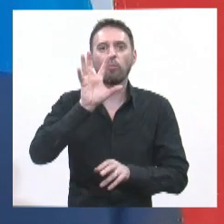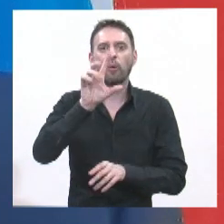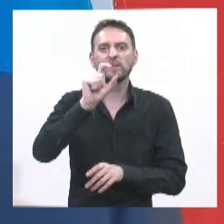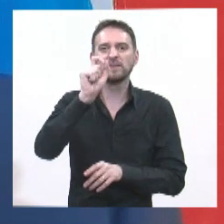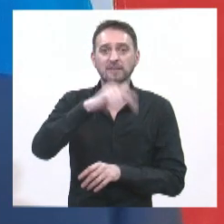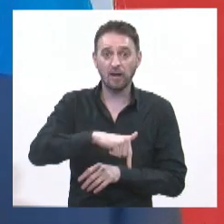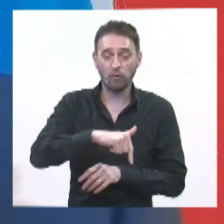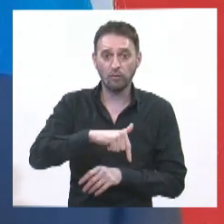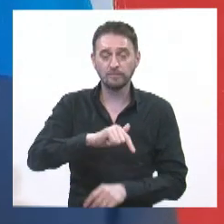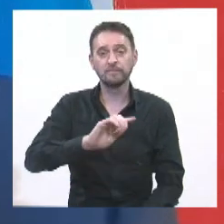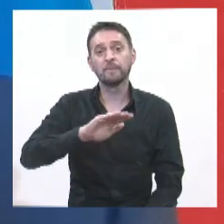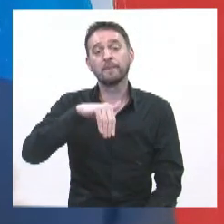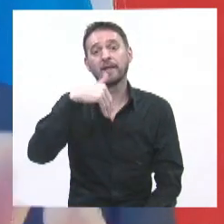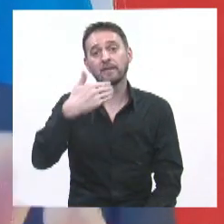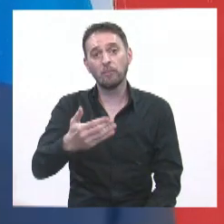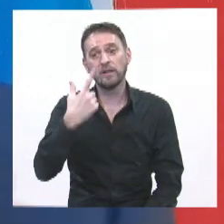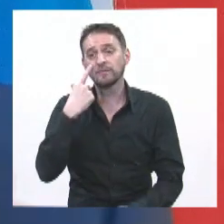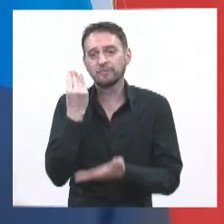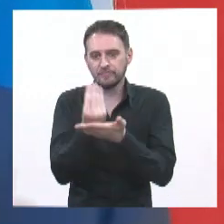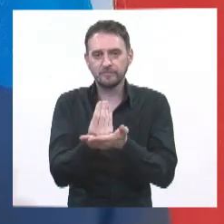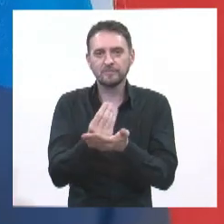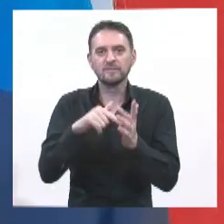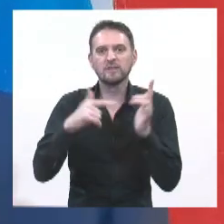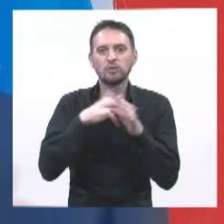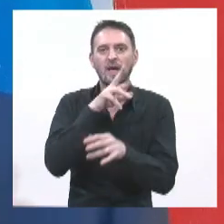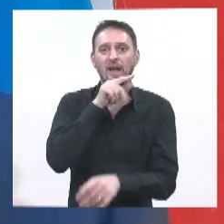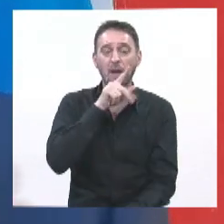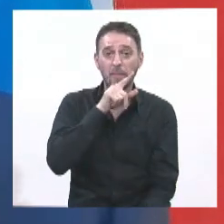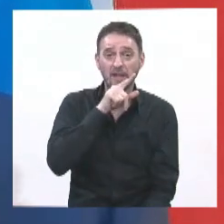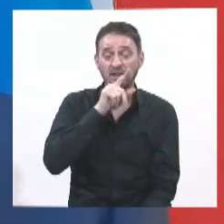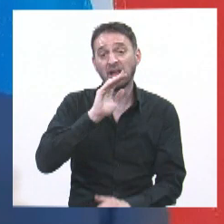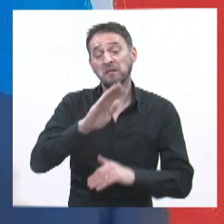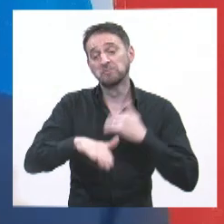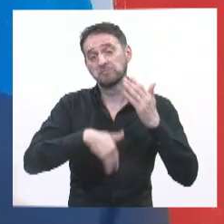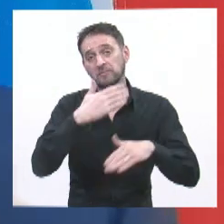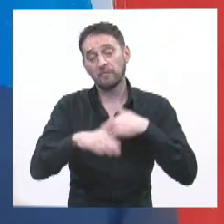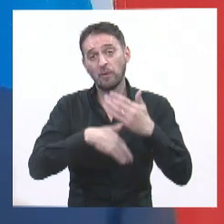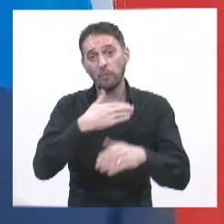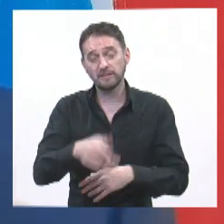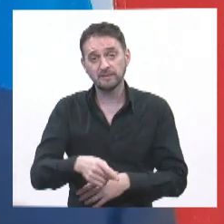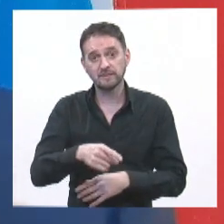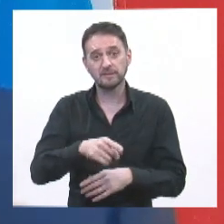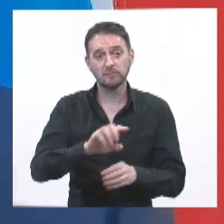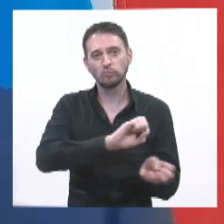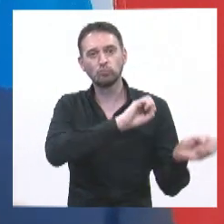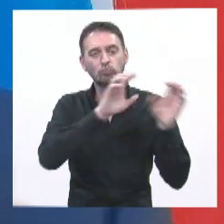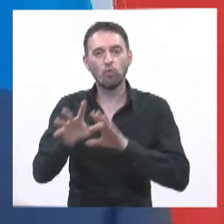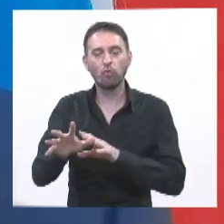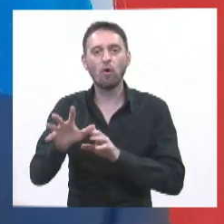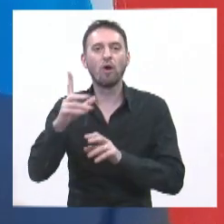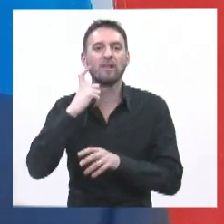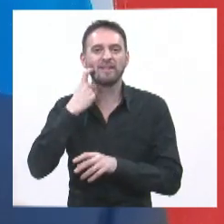luego vivió en la ciudad de La Plata y luego el destino la llevó a la ciudad de Concordia,